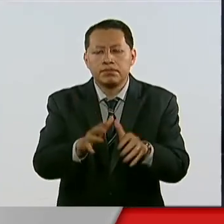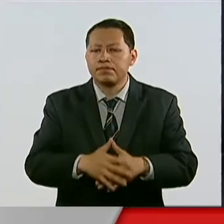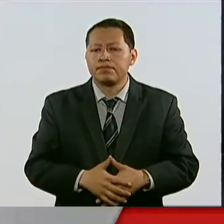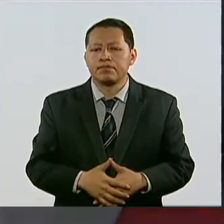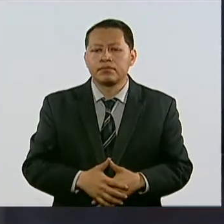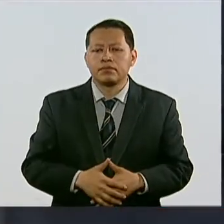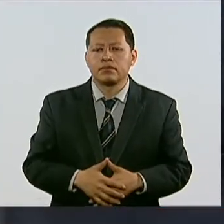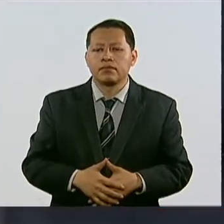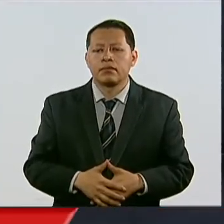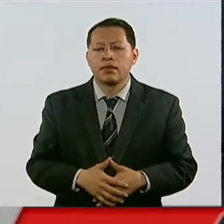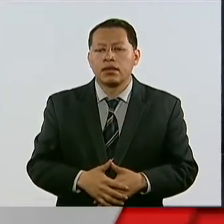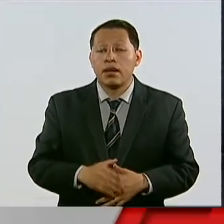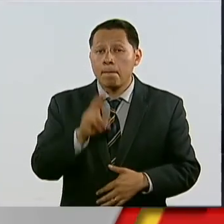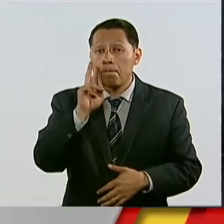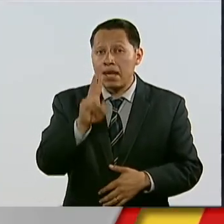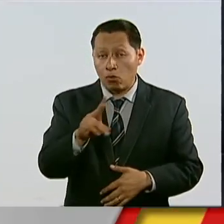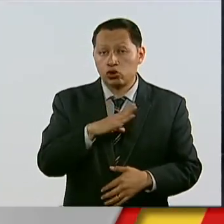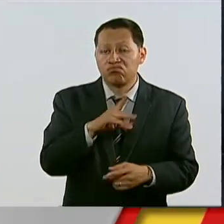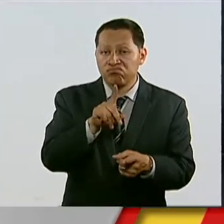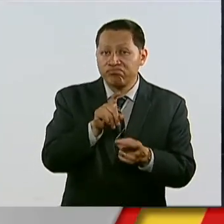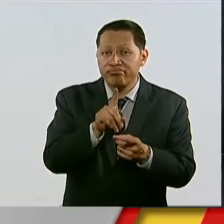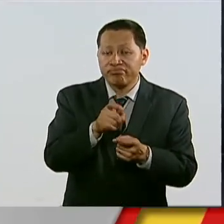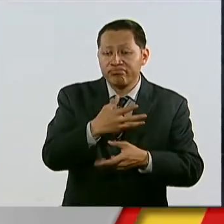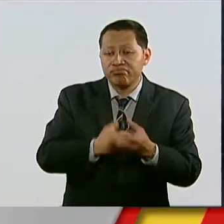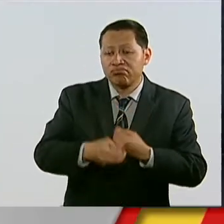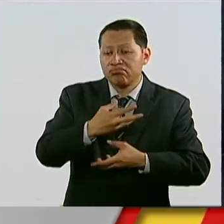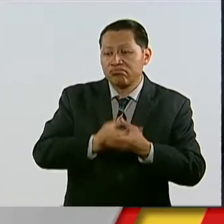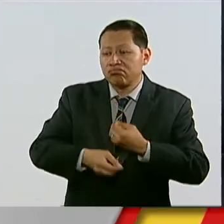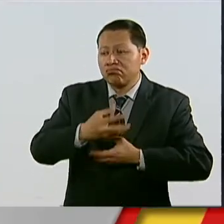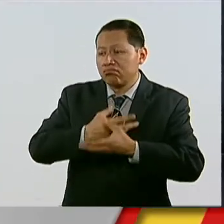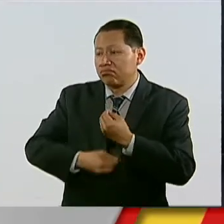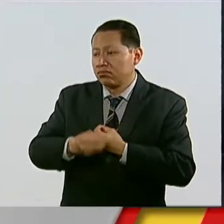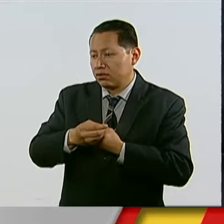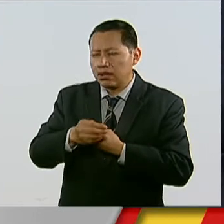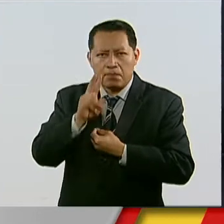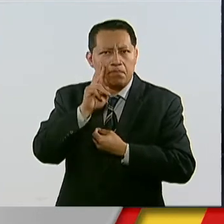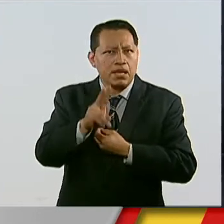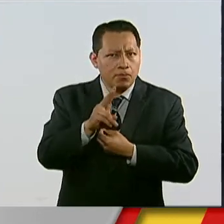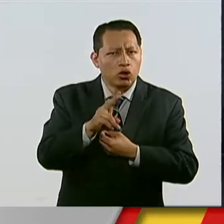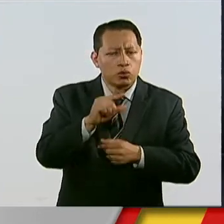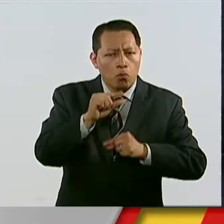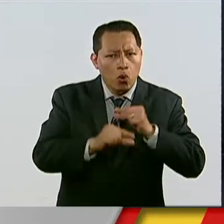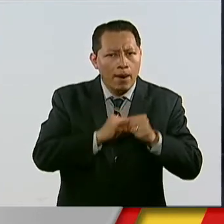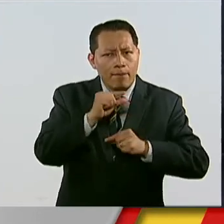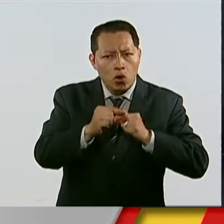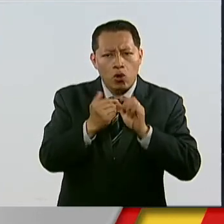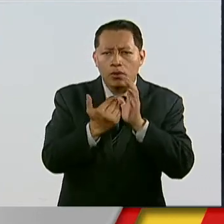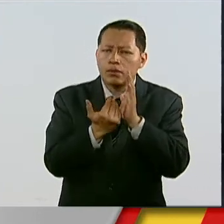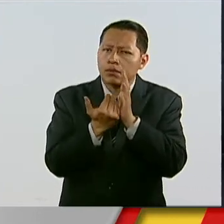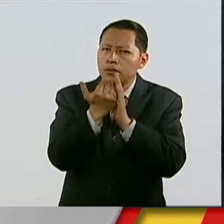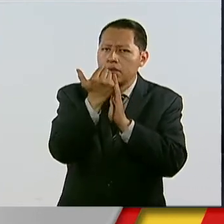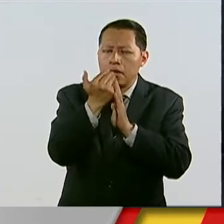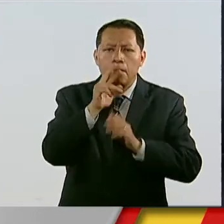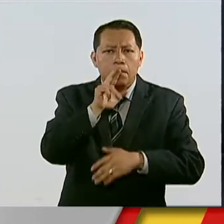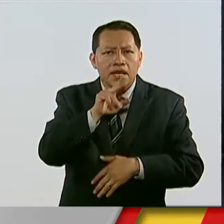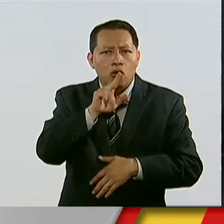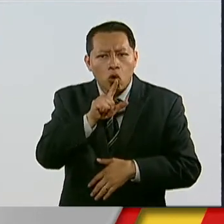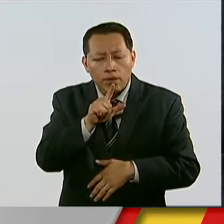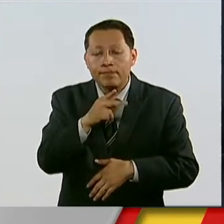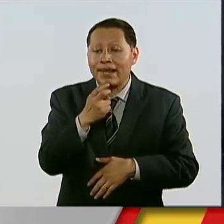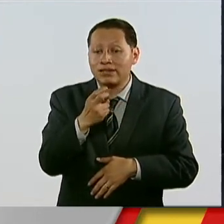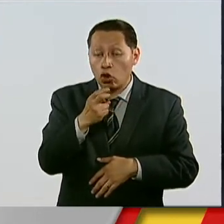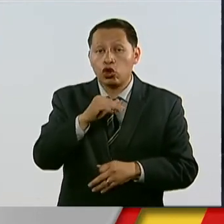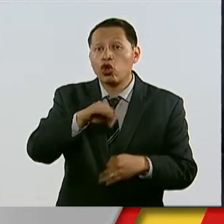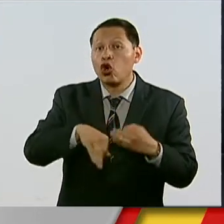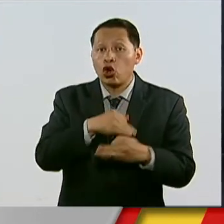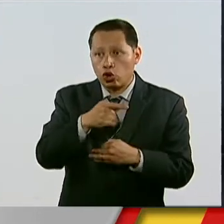Vemos una gran derrama y vemos una recuperación muy positiva. Así que a todas y todos los que están